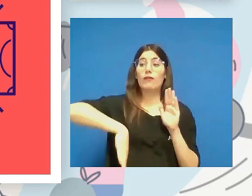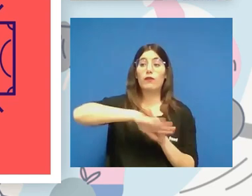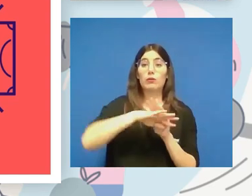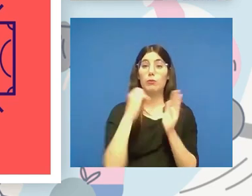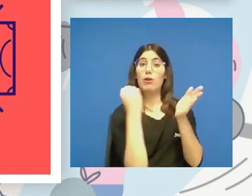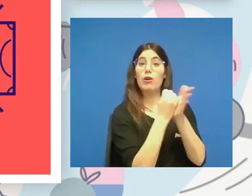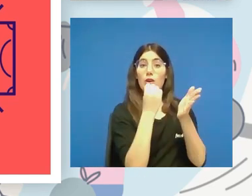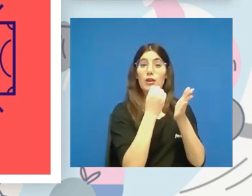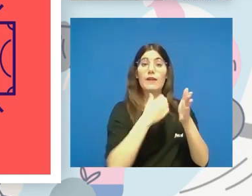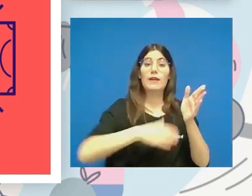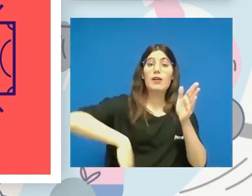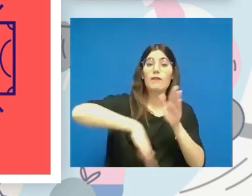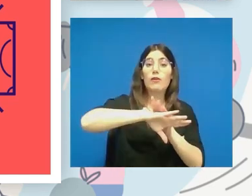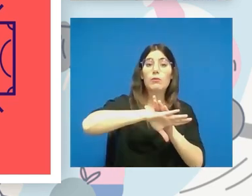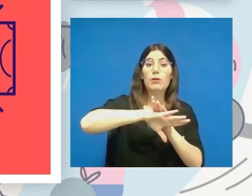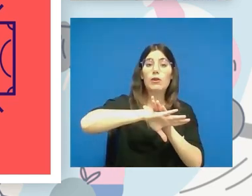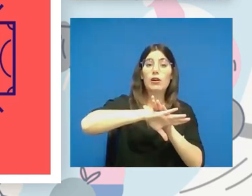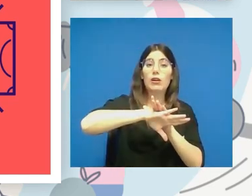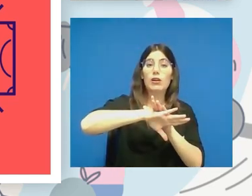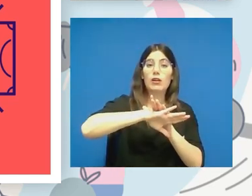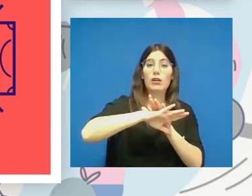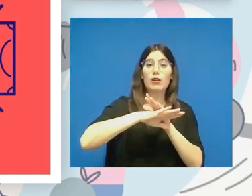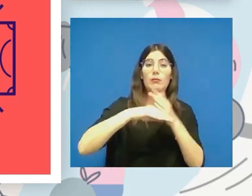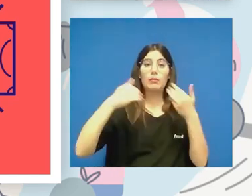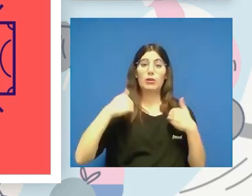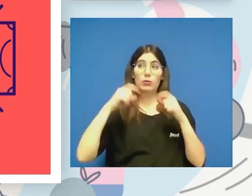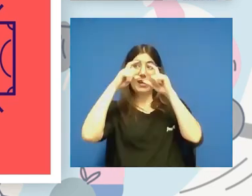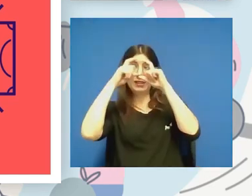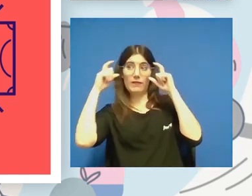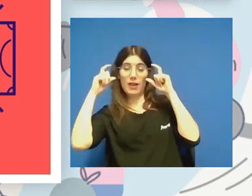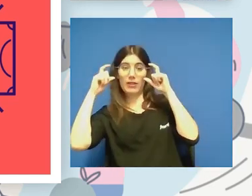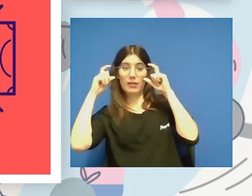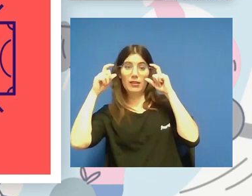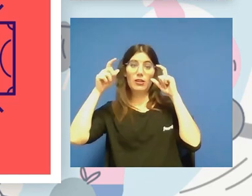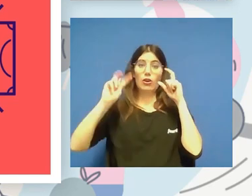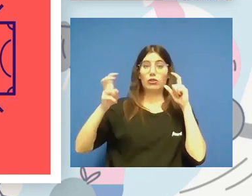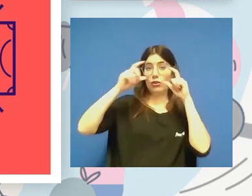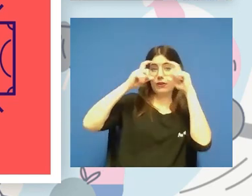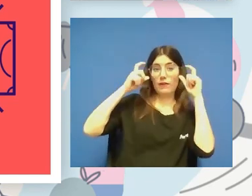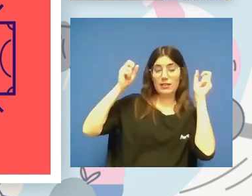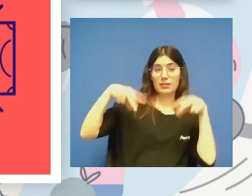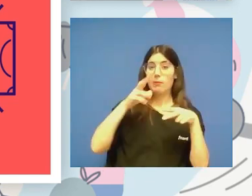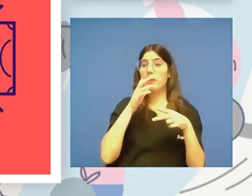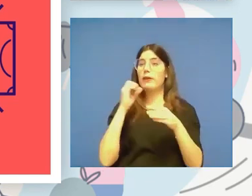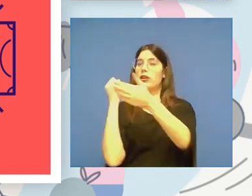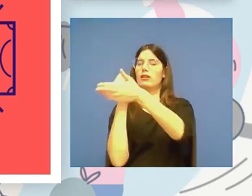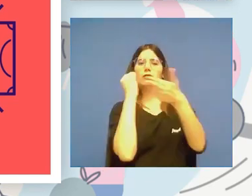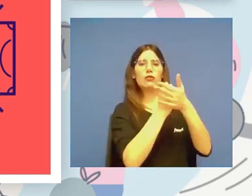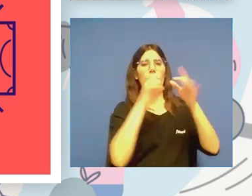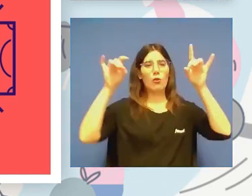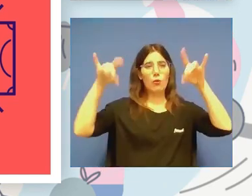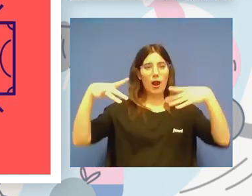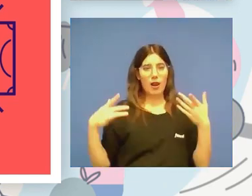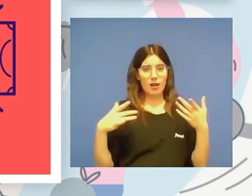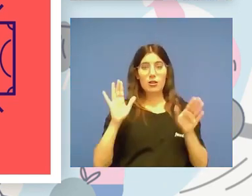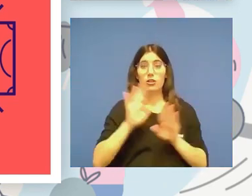el fútbol será inequívoco, pero en uno pones un antifaz y en el otro no. Pero, ¿veis la similitud? ¿Veis la similitud de iconos? Ya no solo de